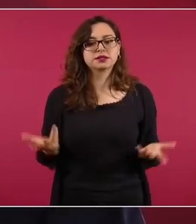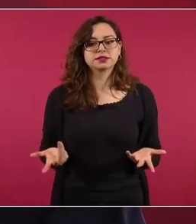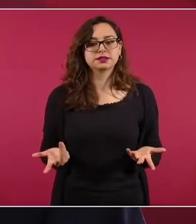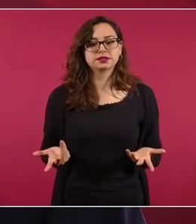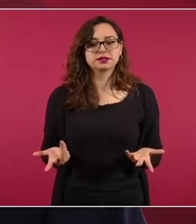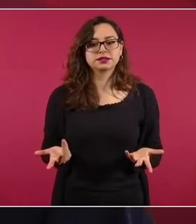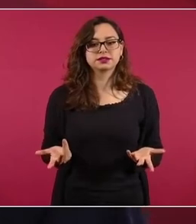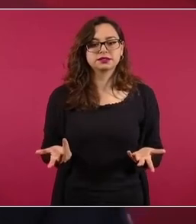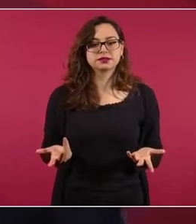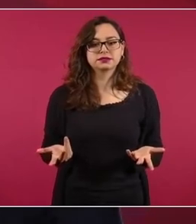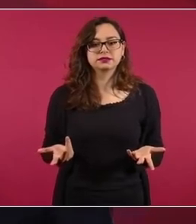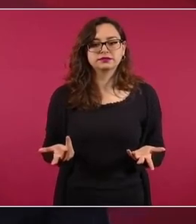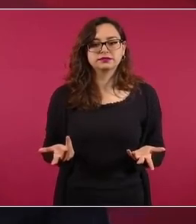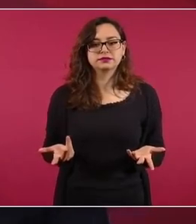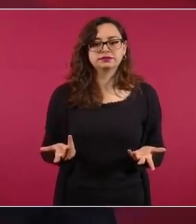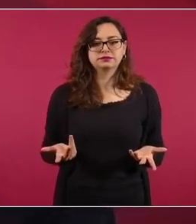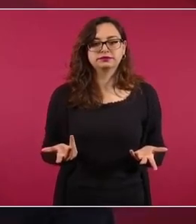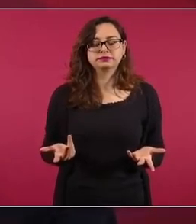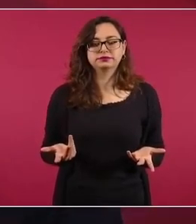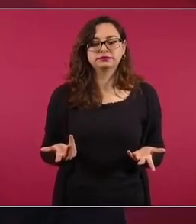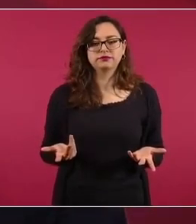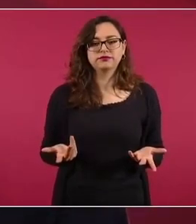vamos a estar